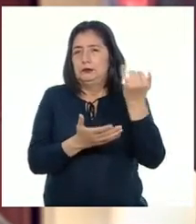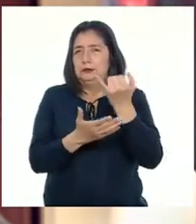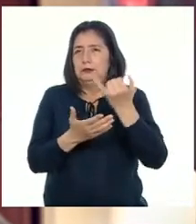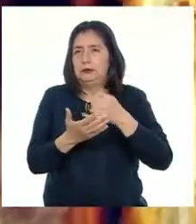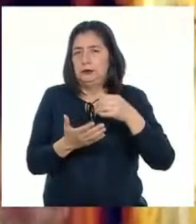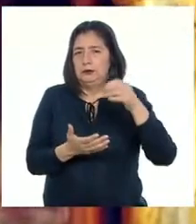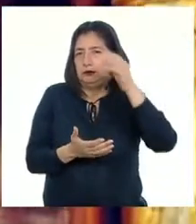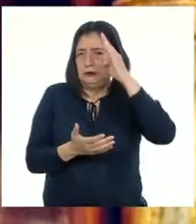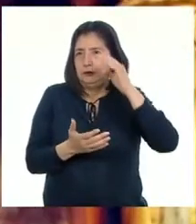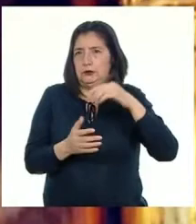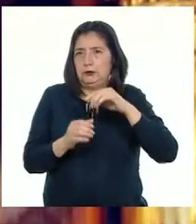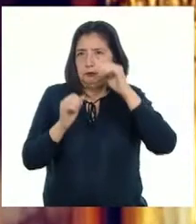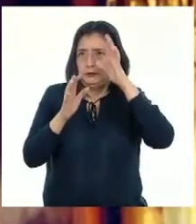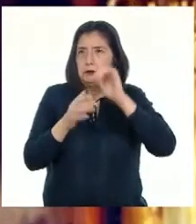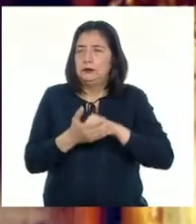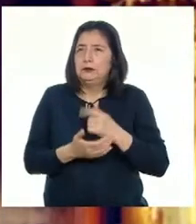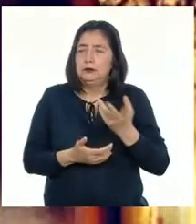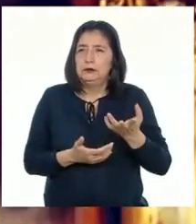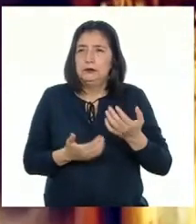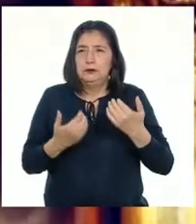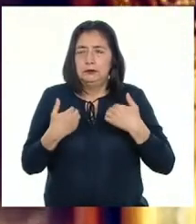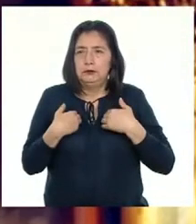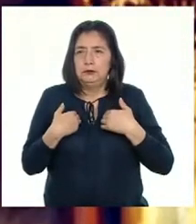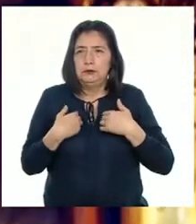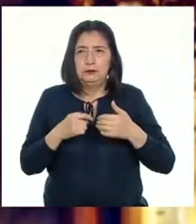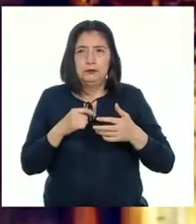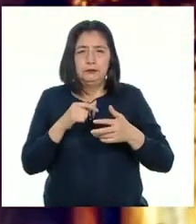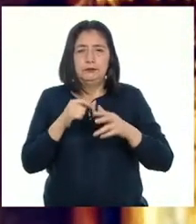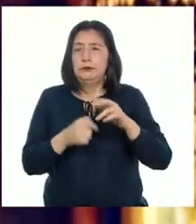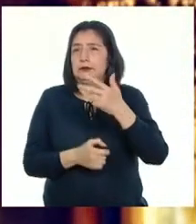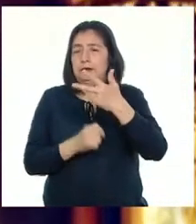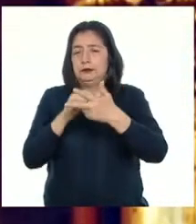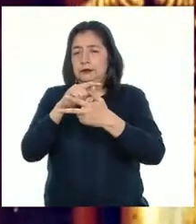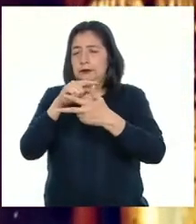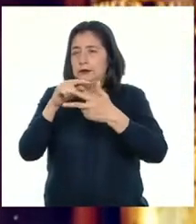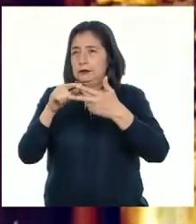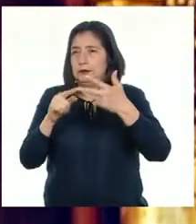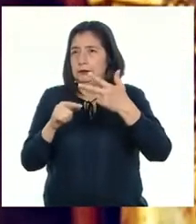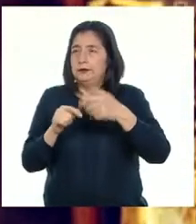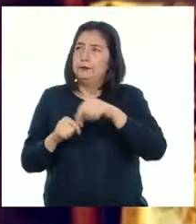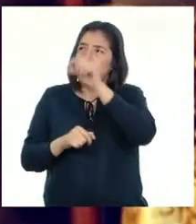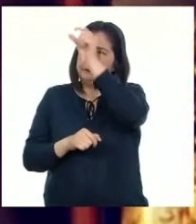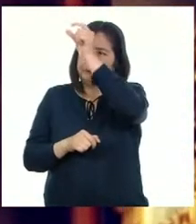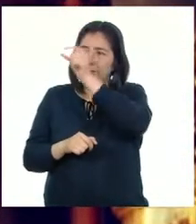Dios Padre Vale decir que tenemos una Trinidad Vertical